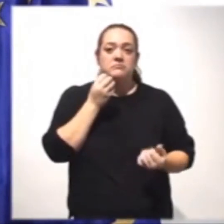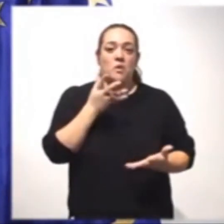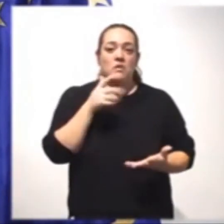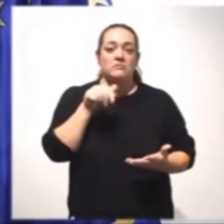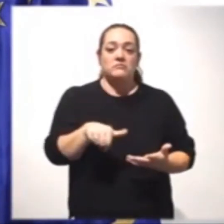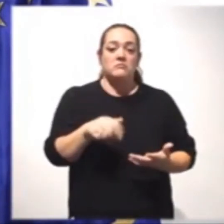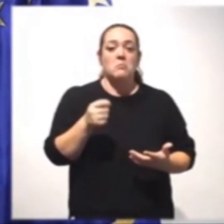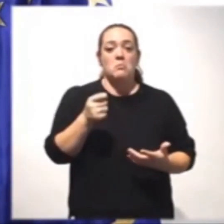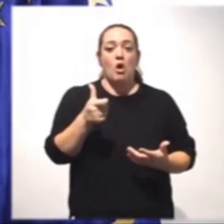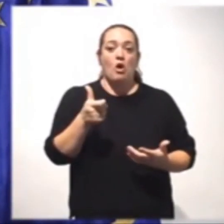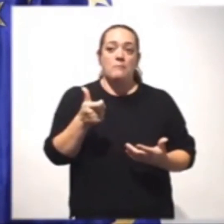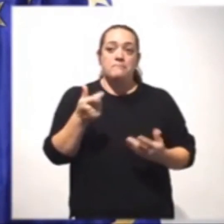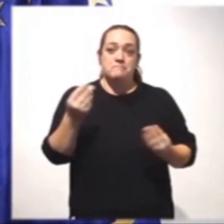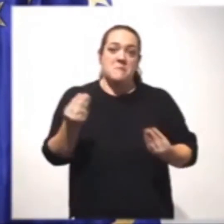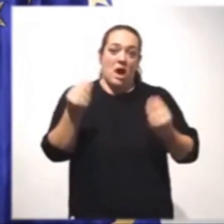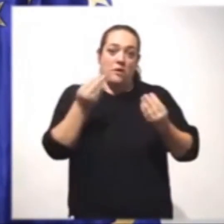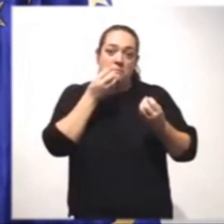razonablemente bien, pero nada más. Gracias. Gracias.